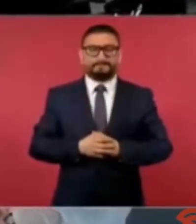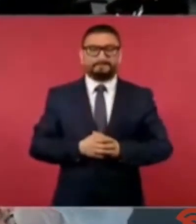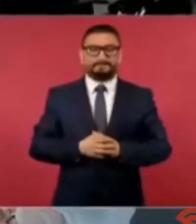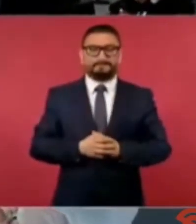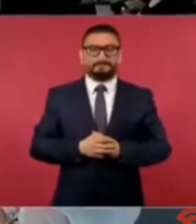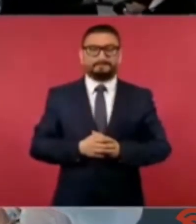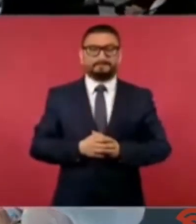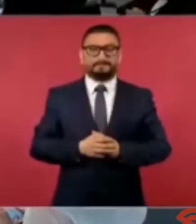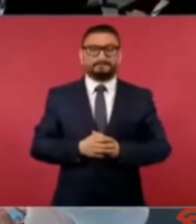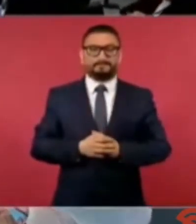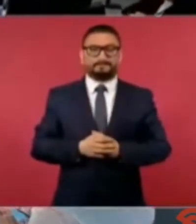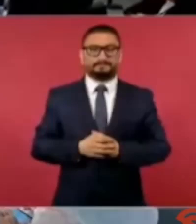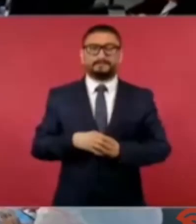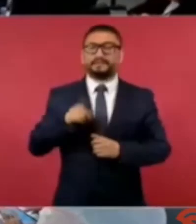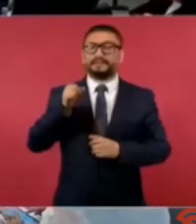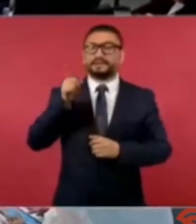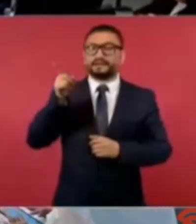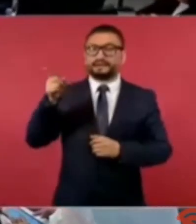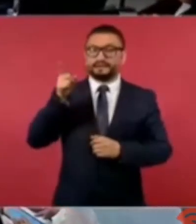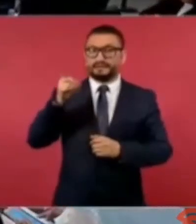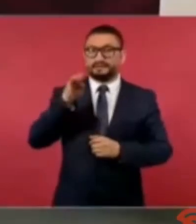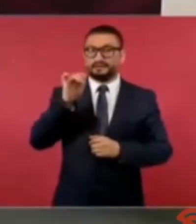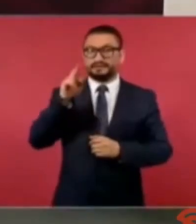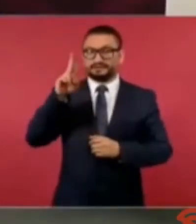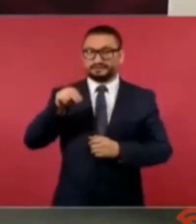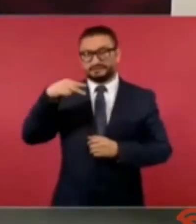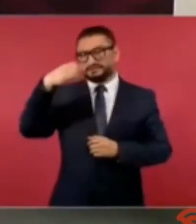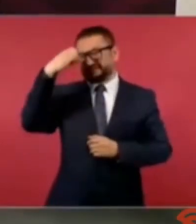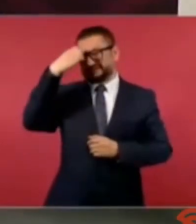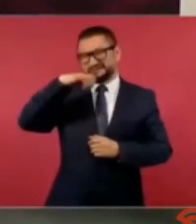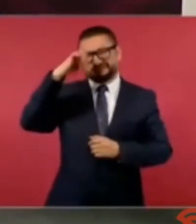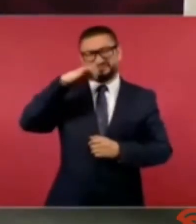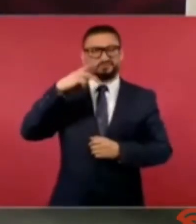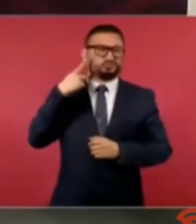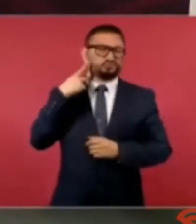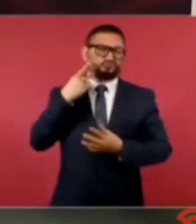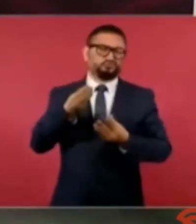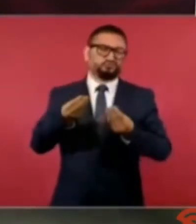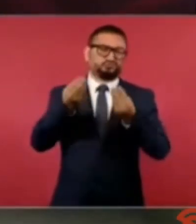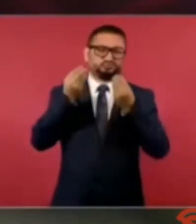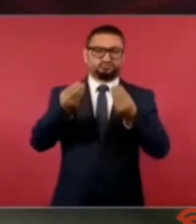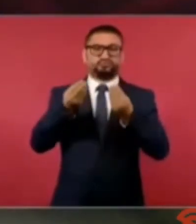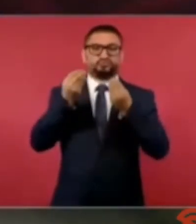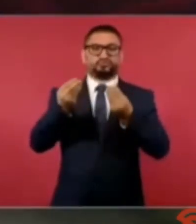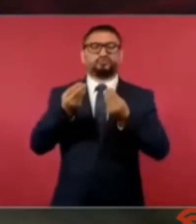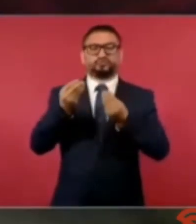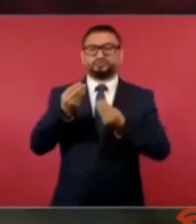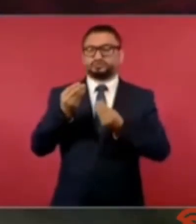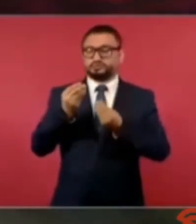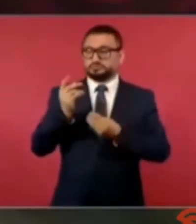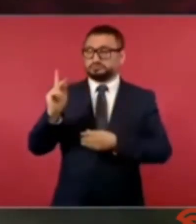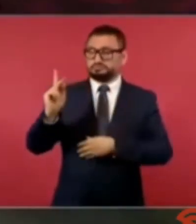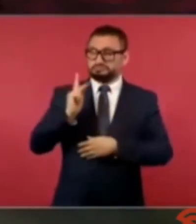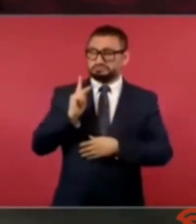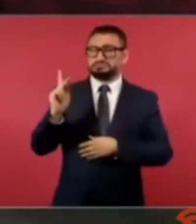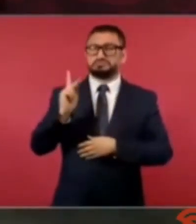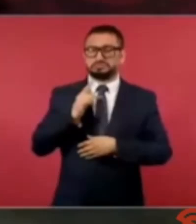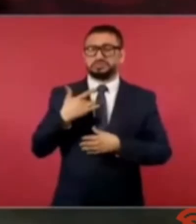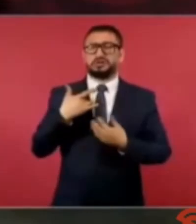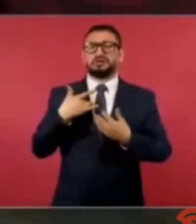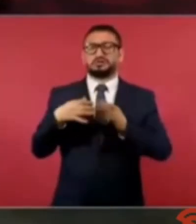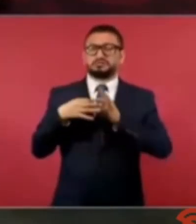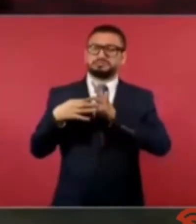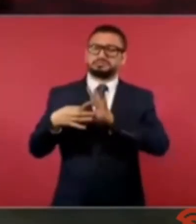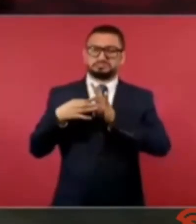tiene mucha experiencia política nos identificamos por eso